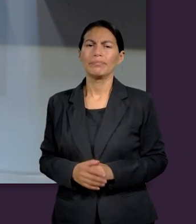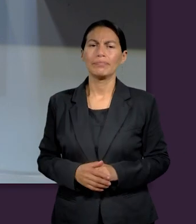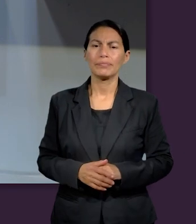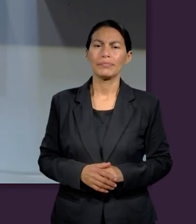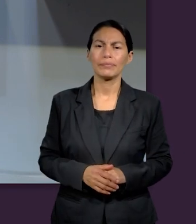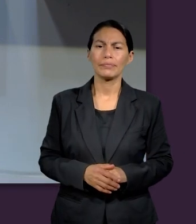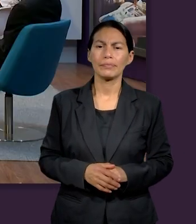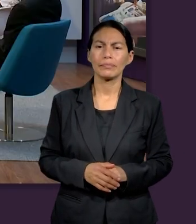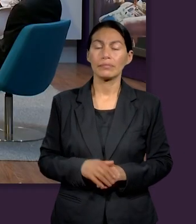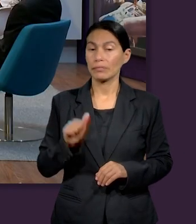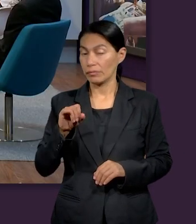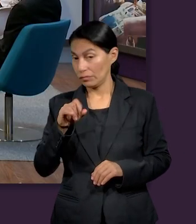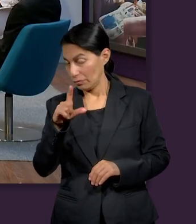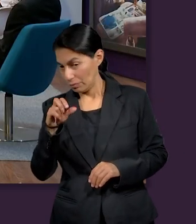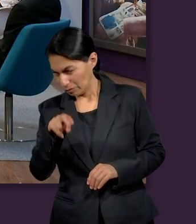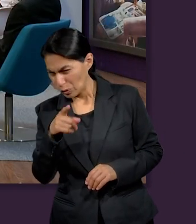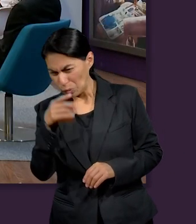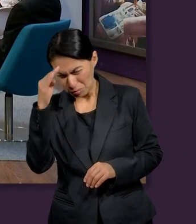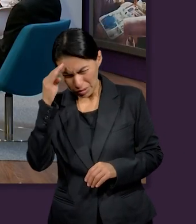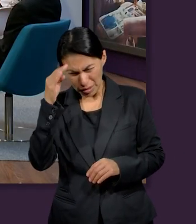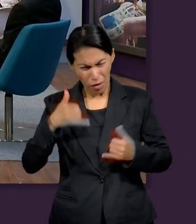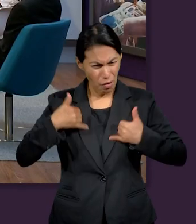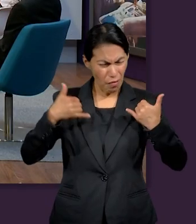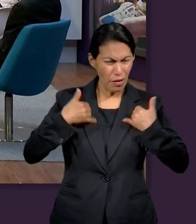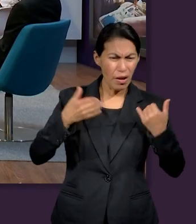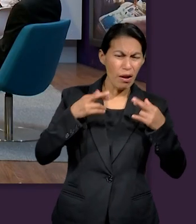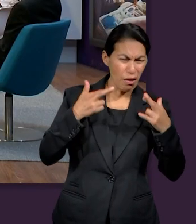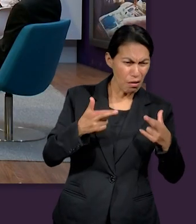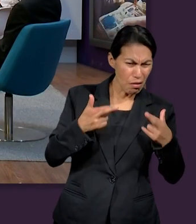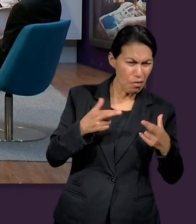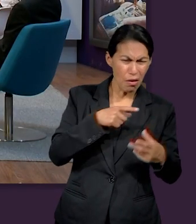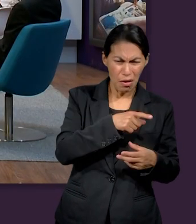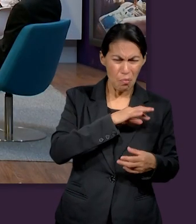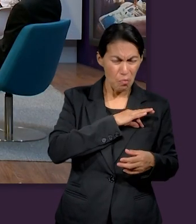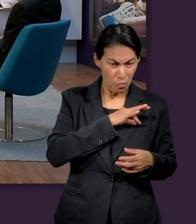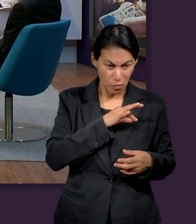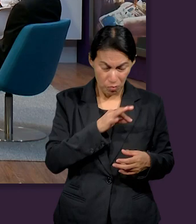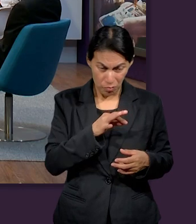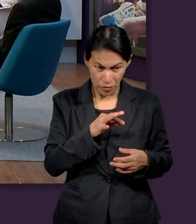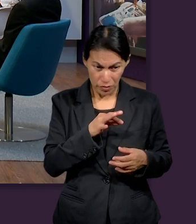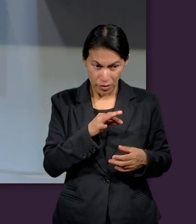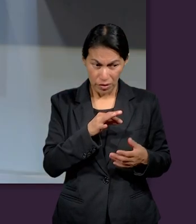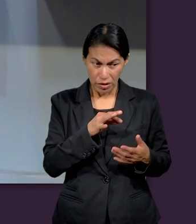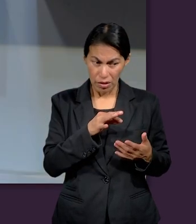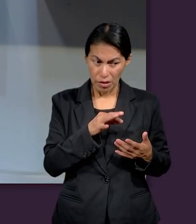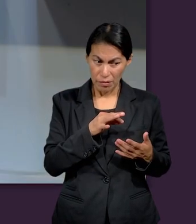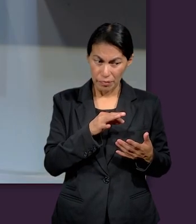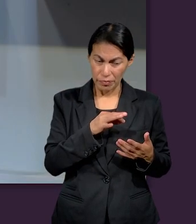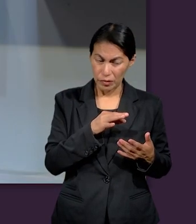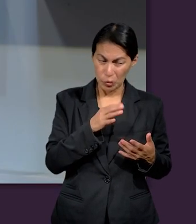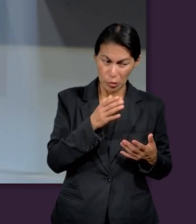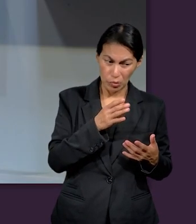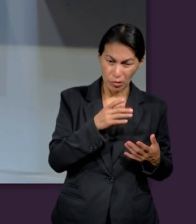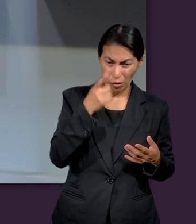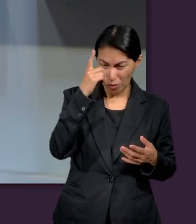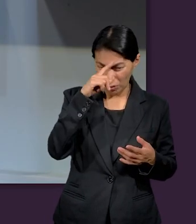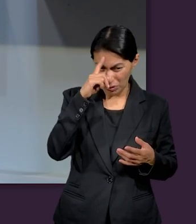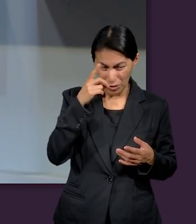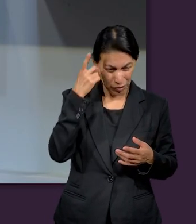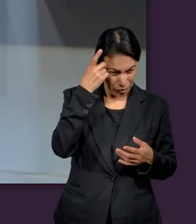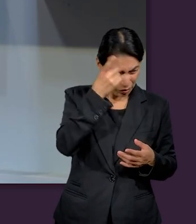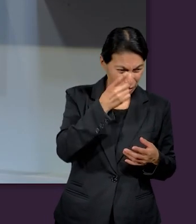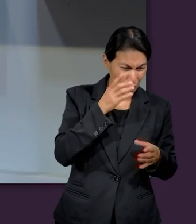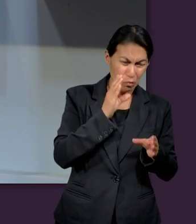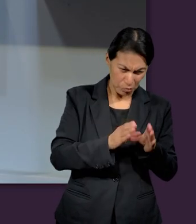Aileen, ¿crees que el joven rico tenía la posibilidad de seguir el consejo de Jesús